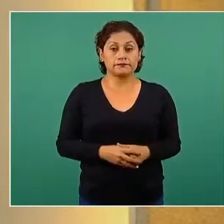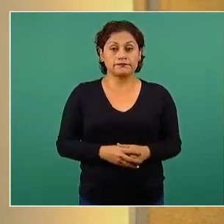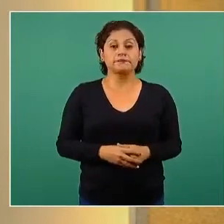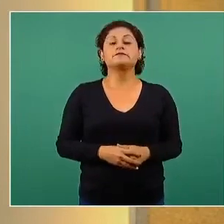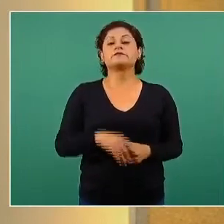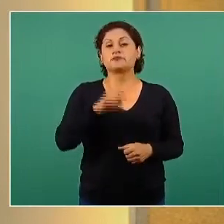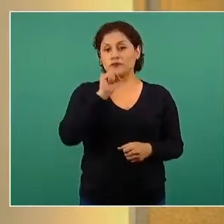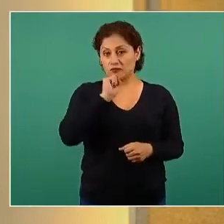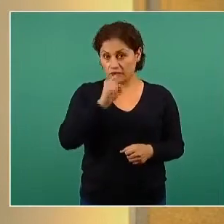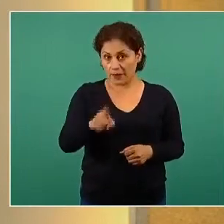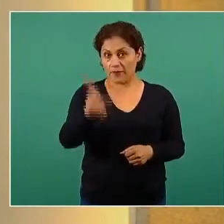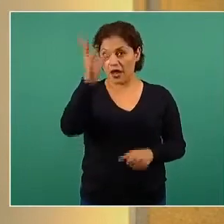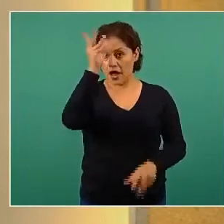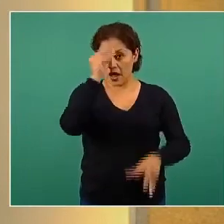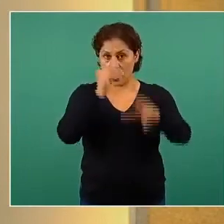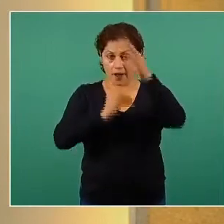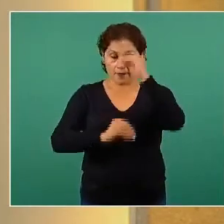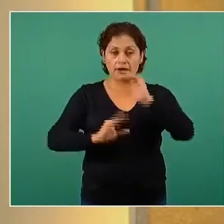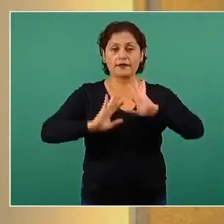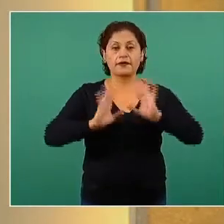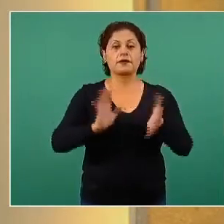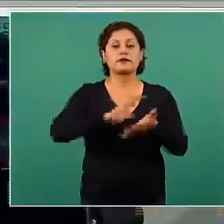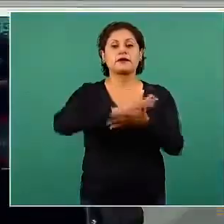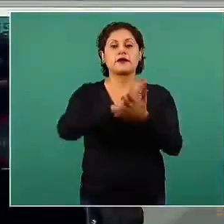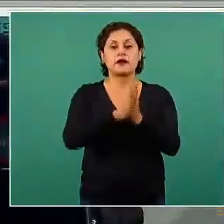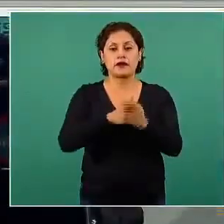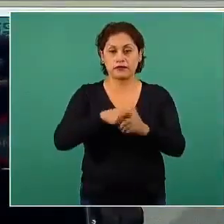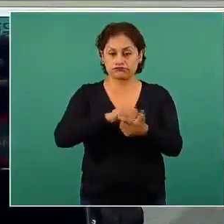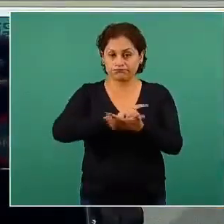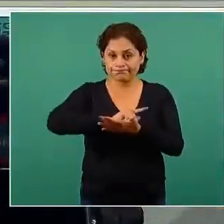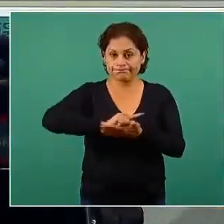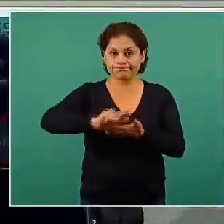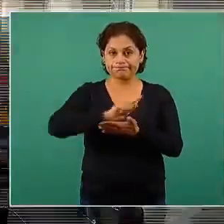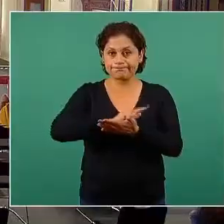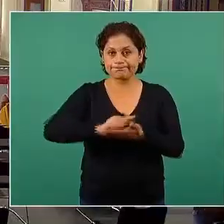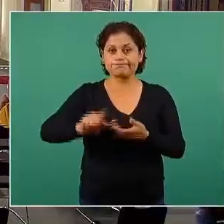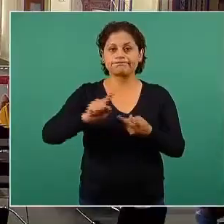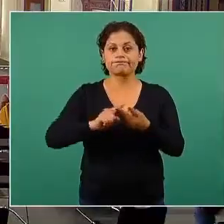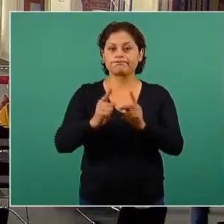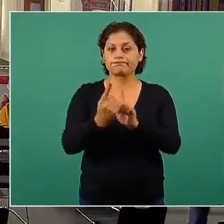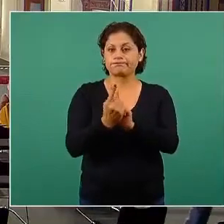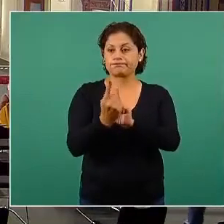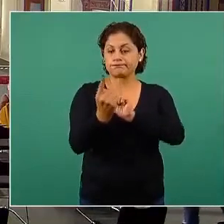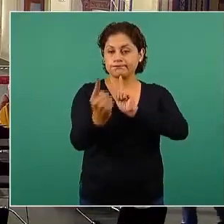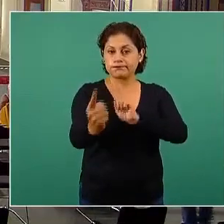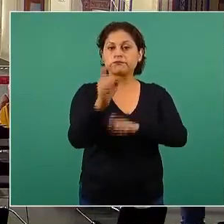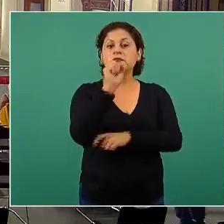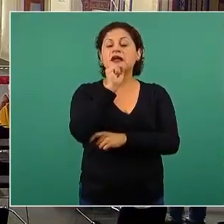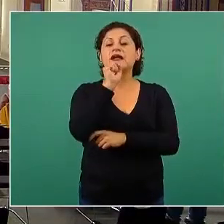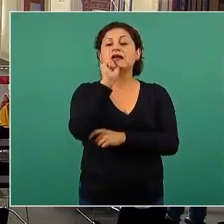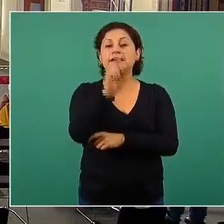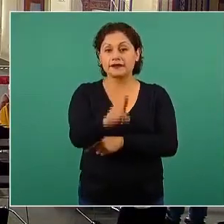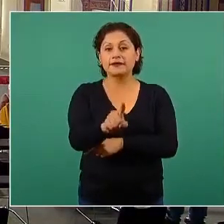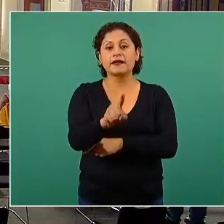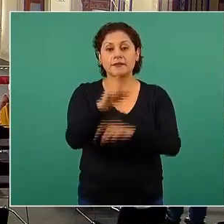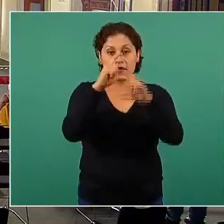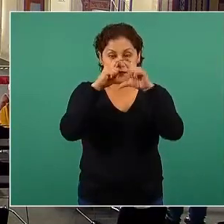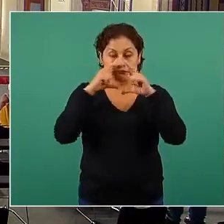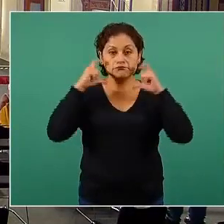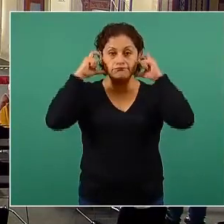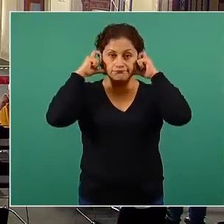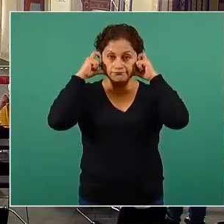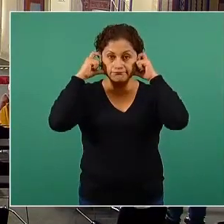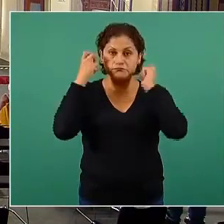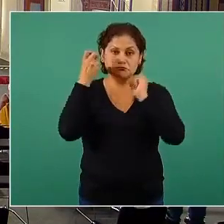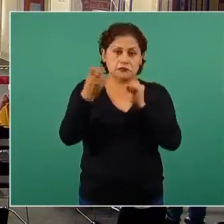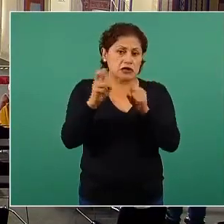higiene de manos, mantener nuestra distancia, usar nuestro cubo de boca. Este es, doctor Buenas Noches, la nueva